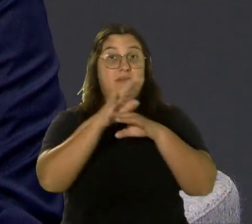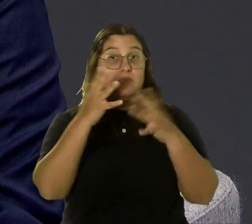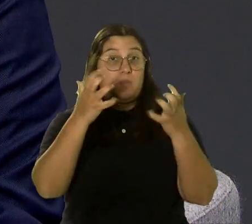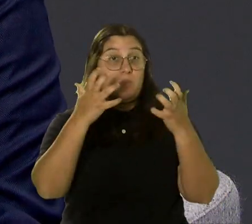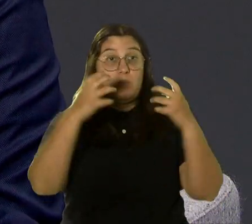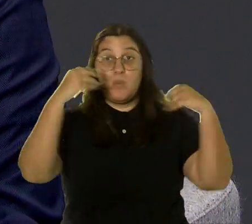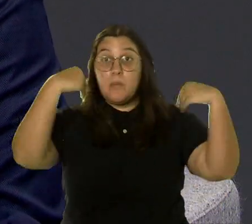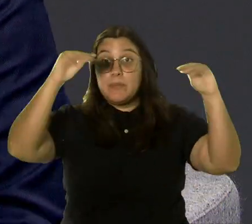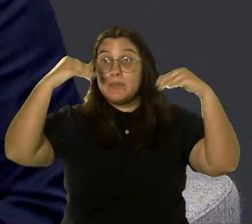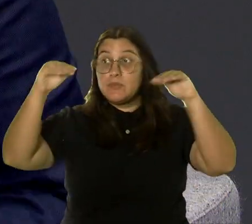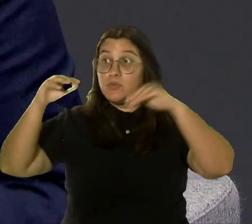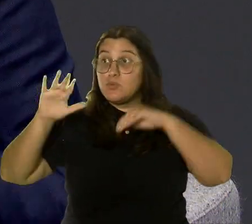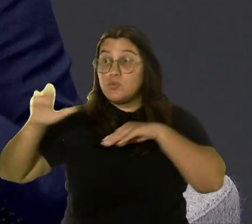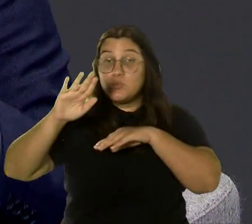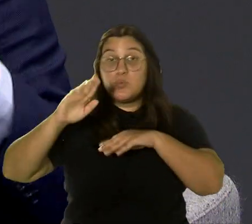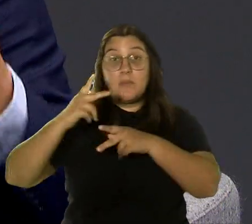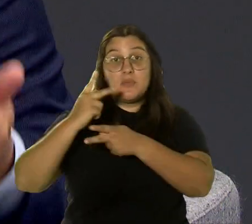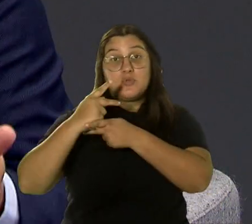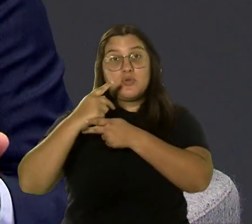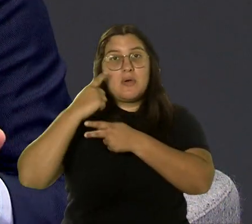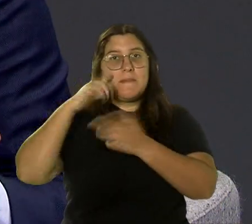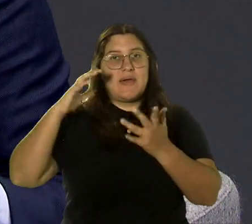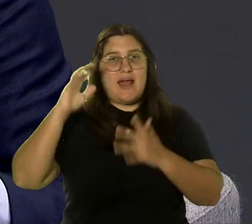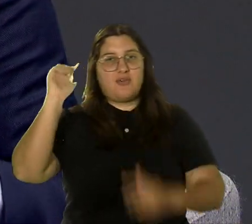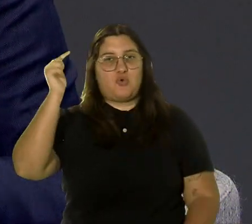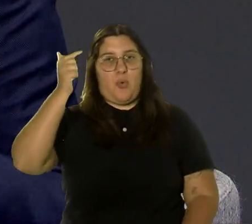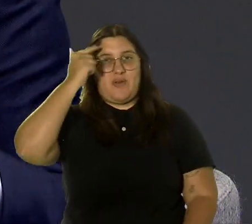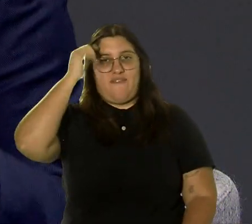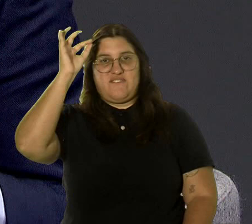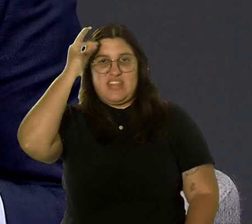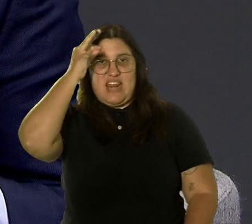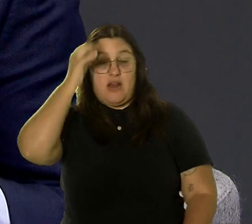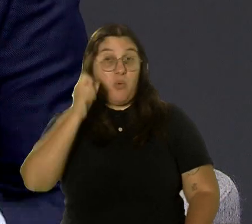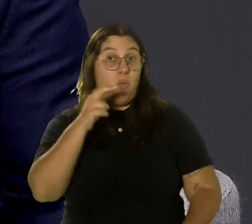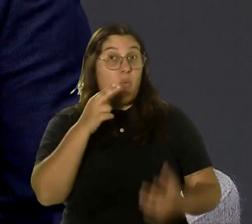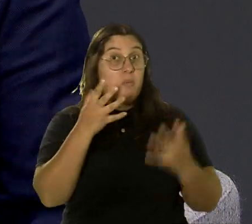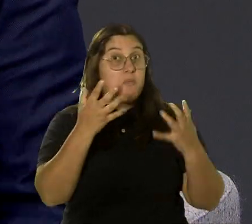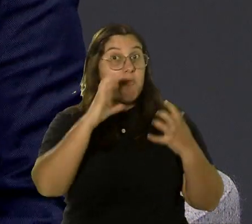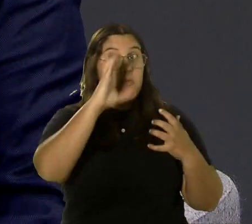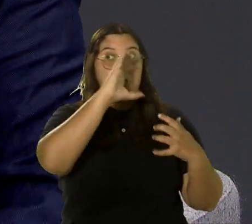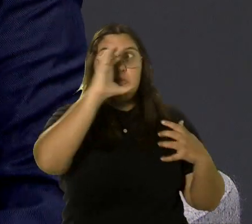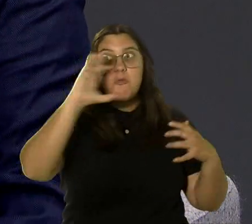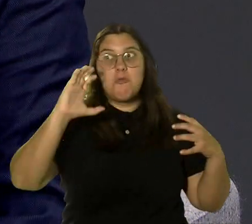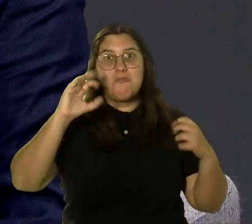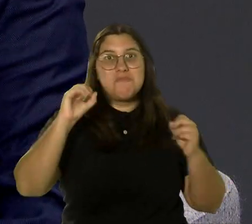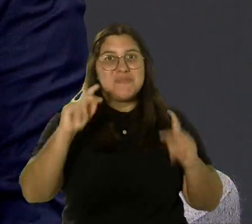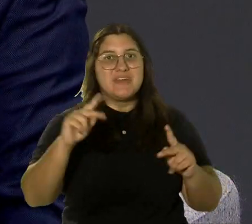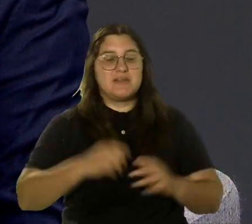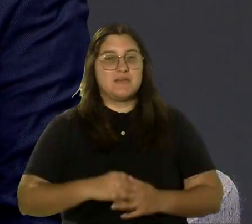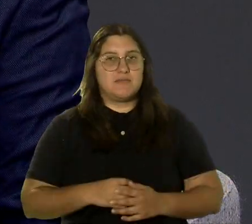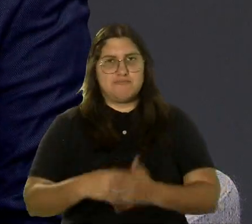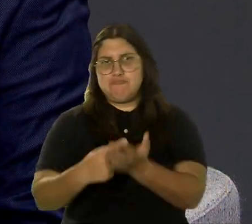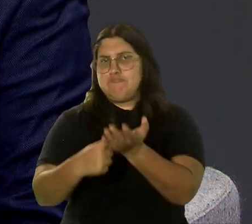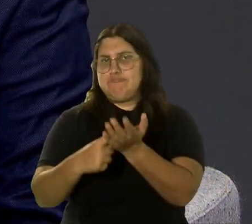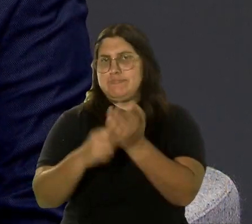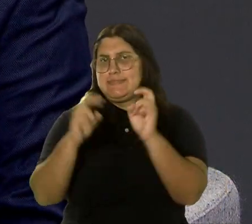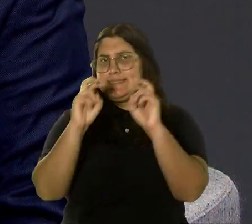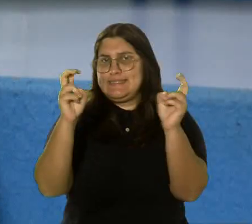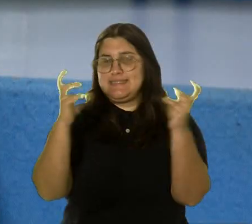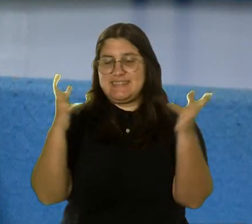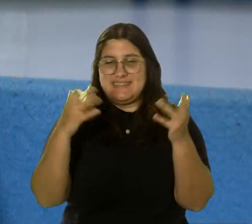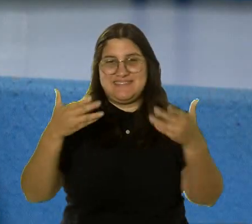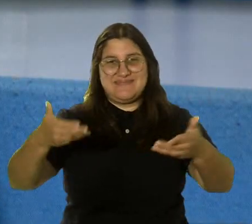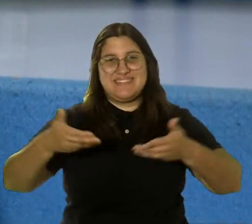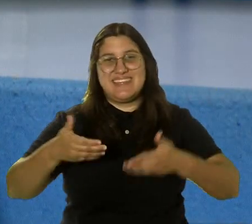sus productos al gobierno federal o busquen esta oportunidad. Y para hablar sobre este tema hemos invitado a Soraya